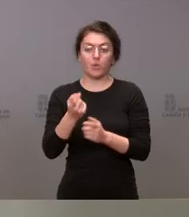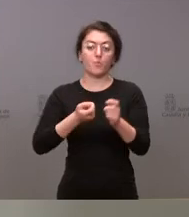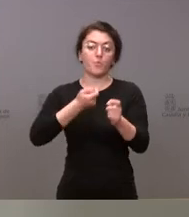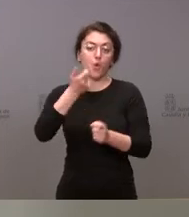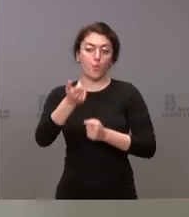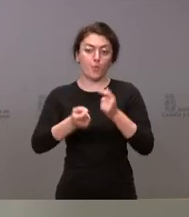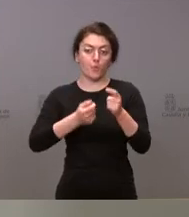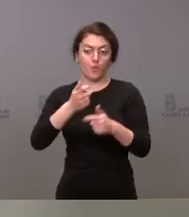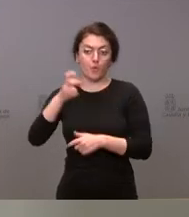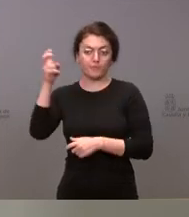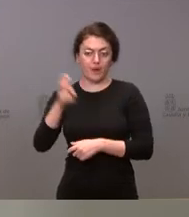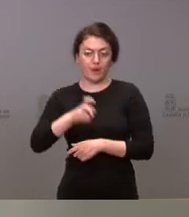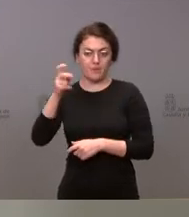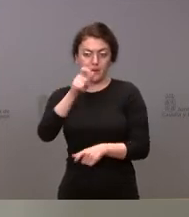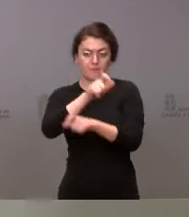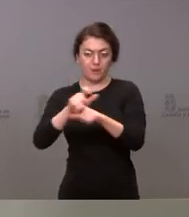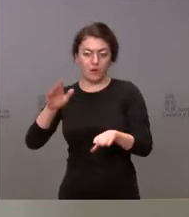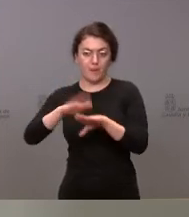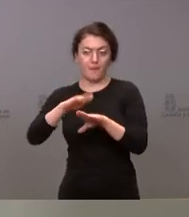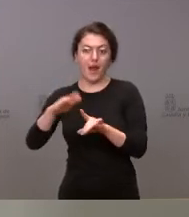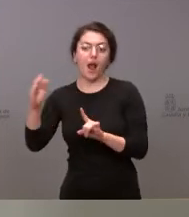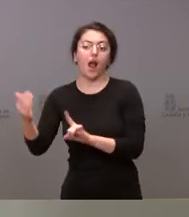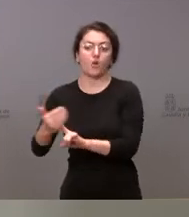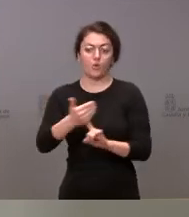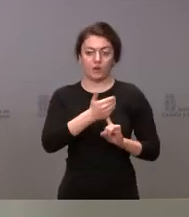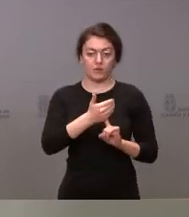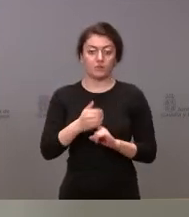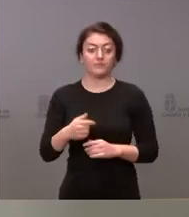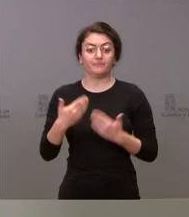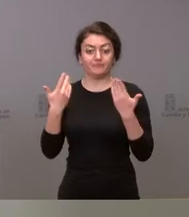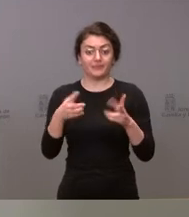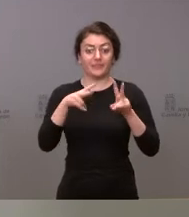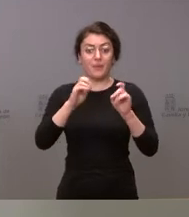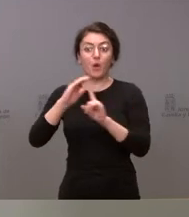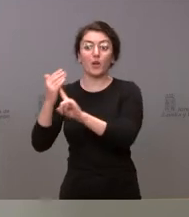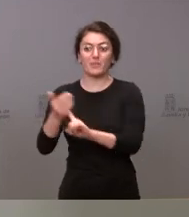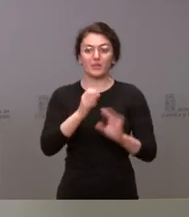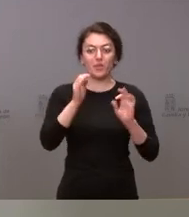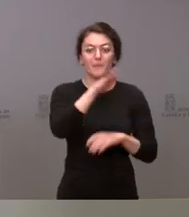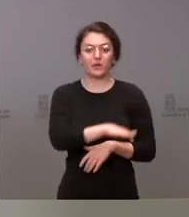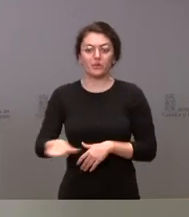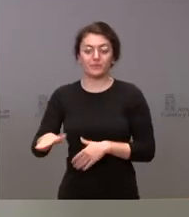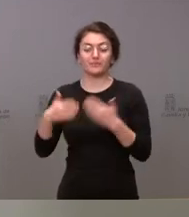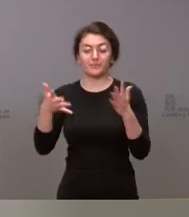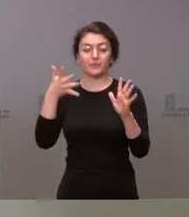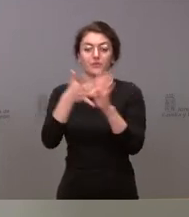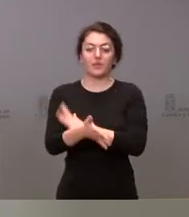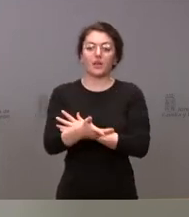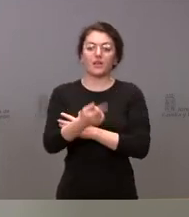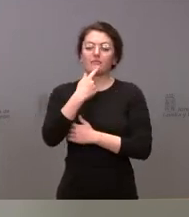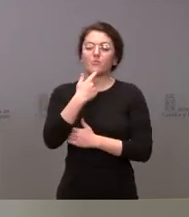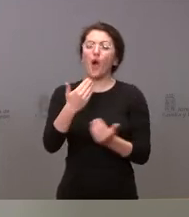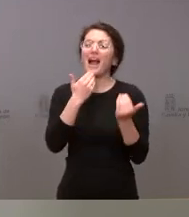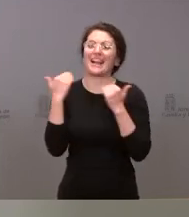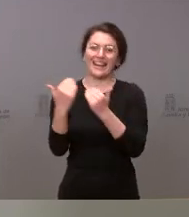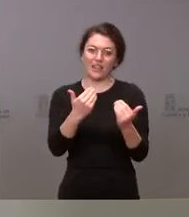autónoma. Hablamos del acogimiento familiar de menores y, por tanto, agradecemos desde aquí a muchas de las familias que están mostrando su disposición lo